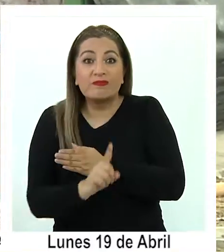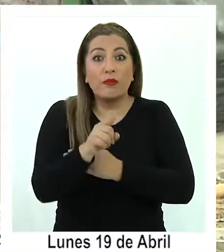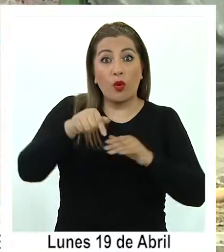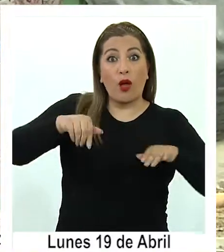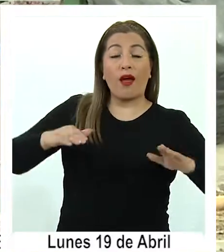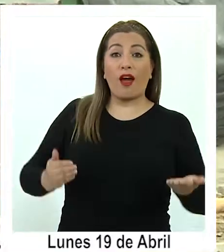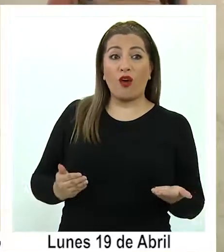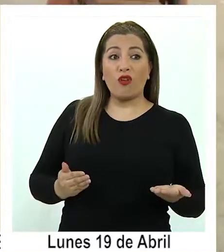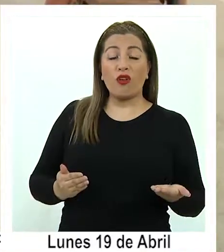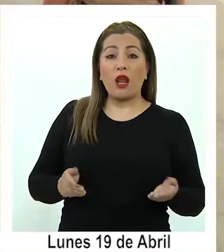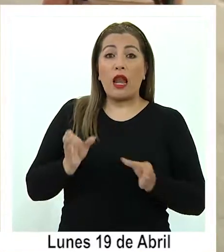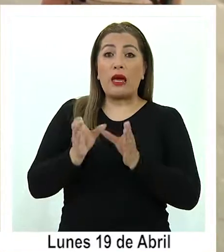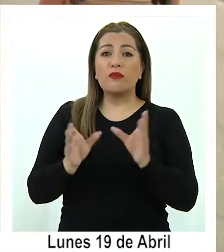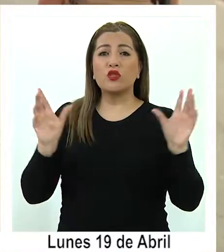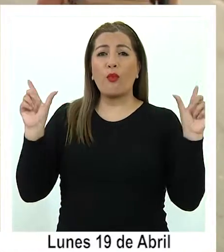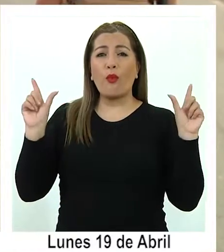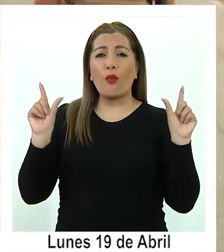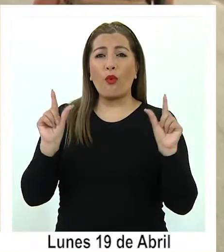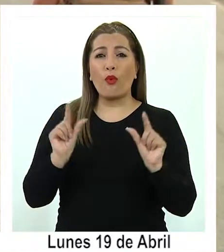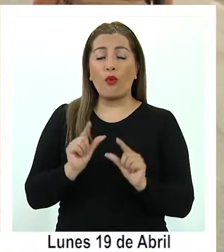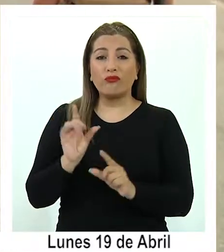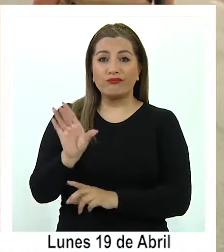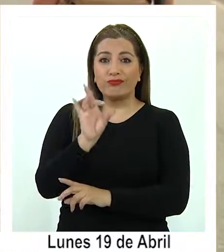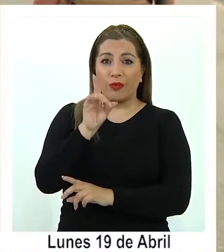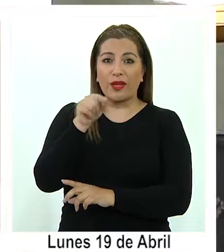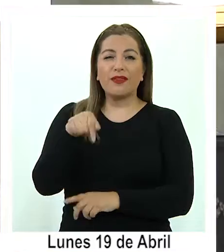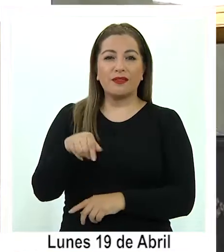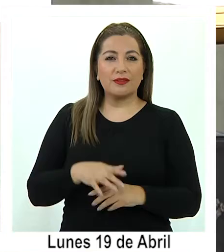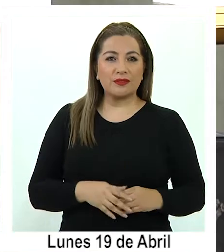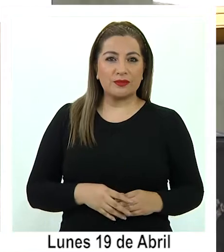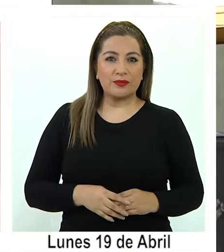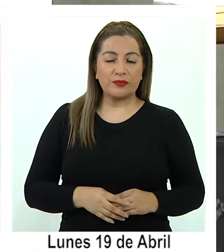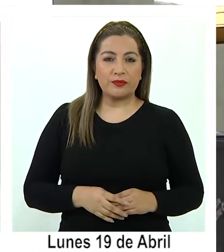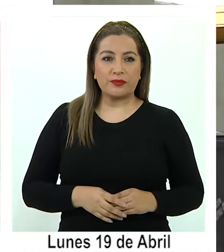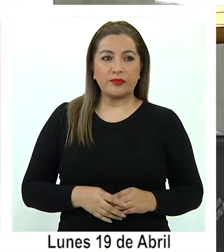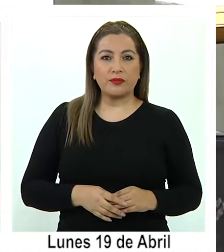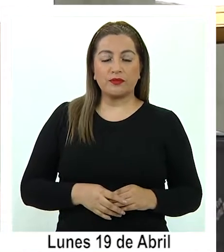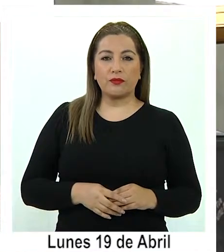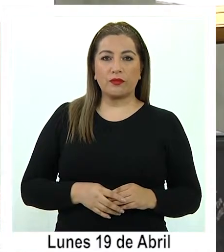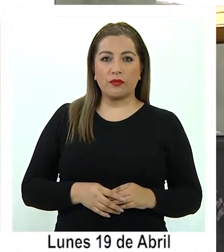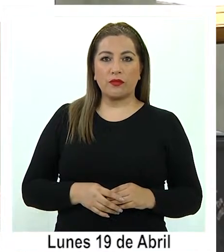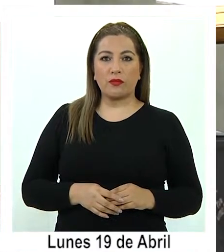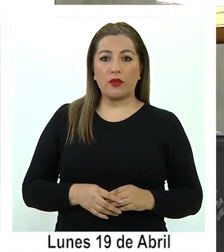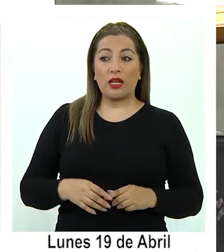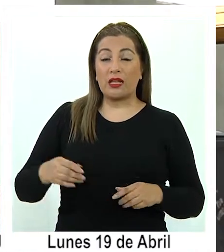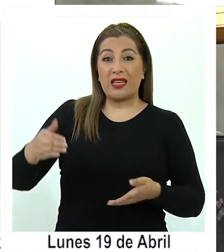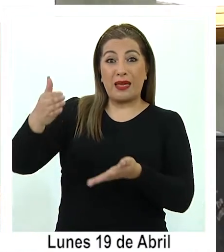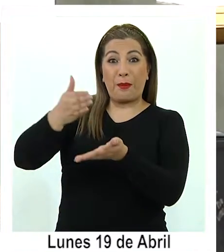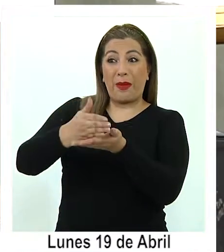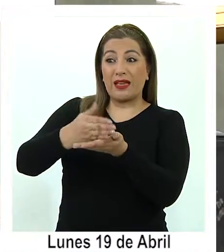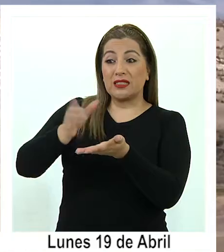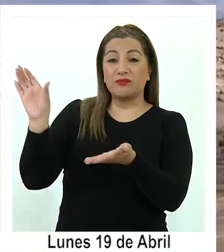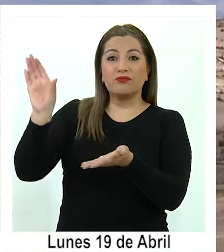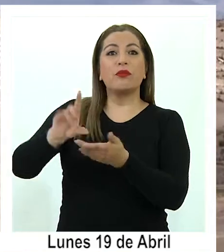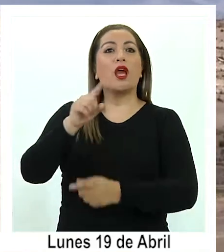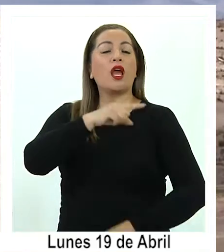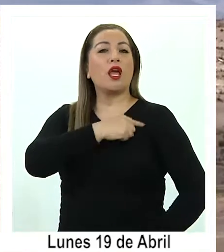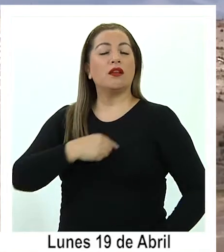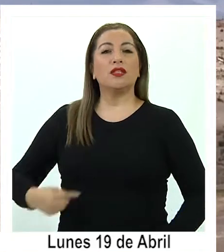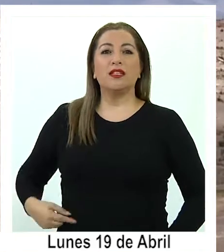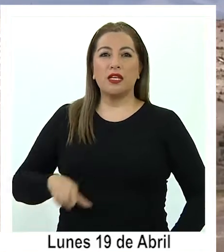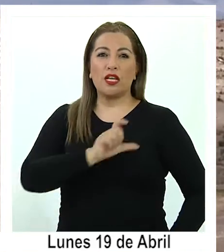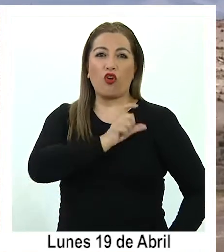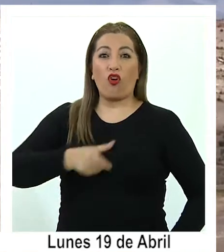hoy en día este flujo se ha reducido notoriamente en esta zona. En una visita a la fronteriza comuna, el gobernador del